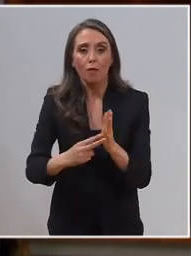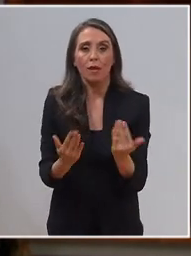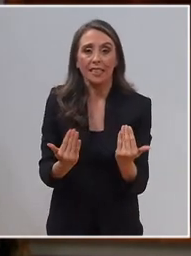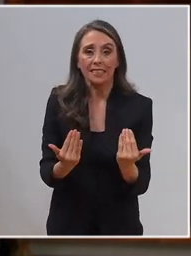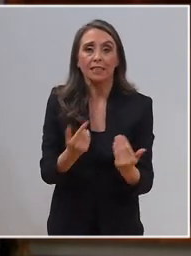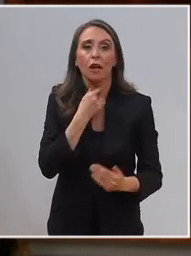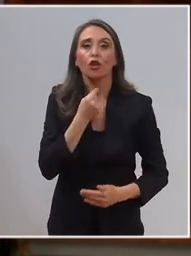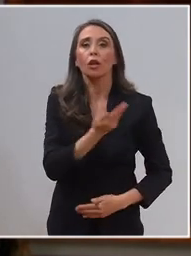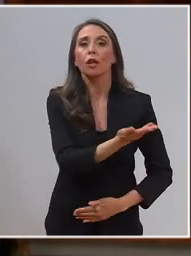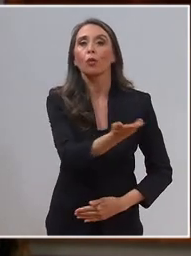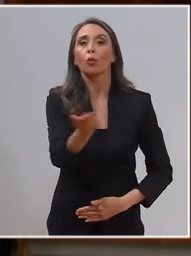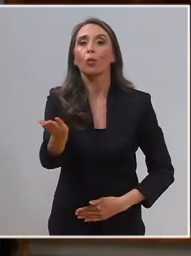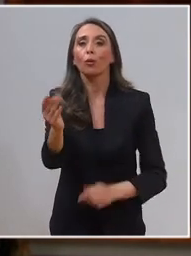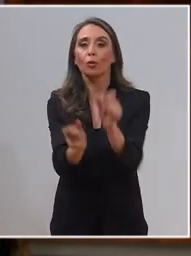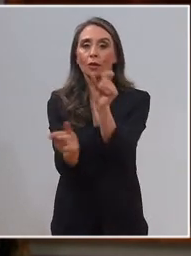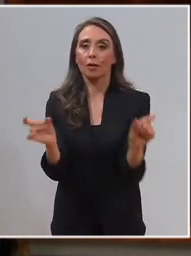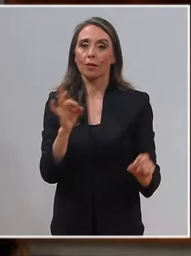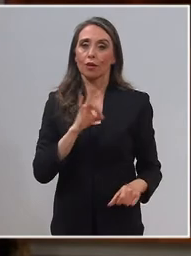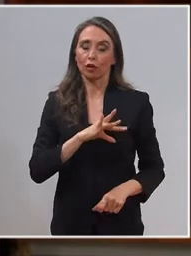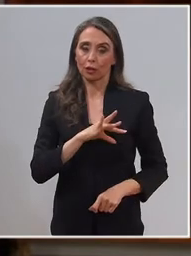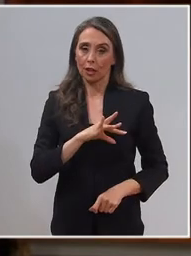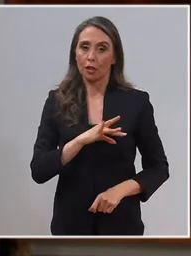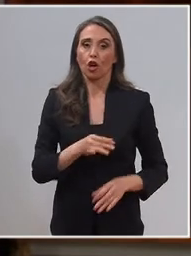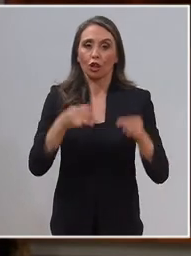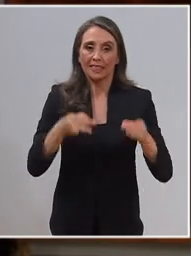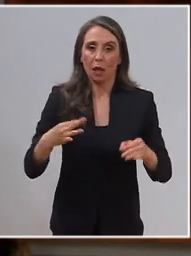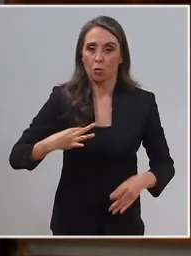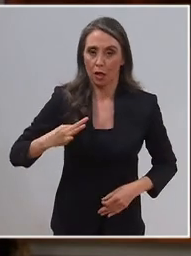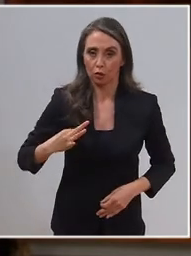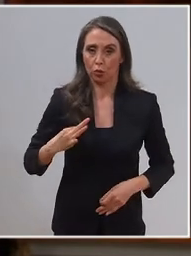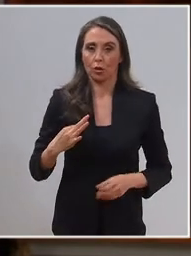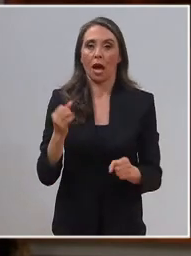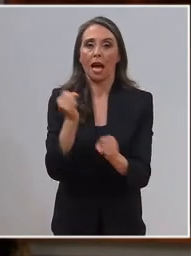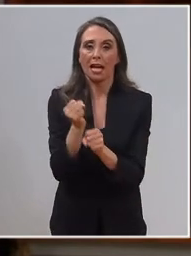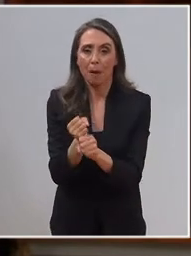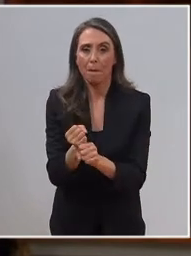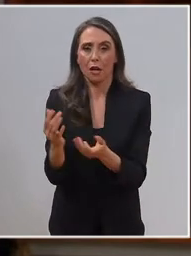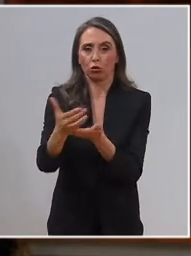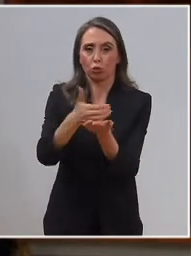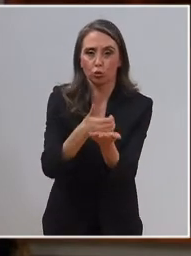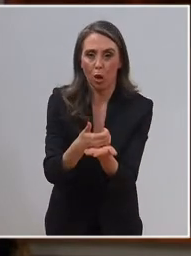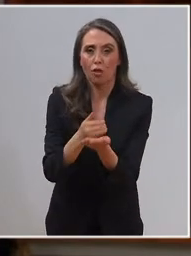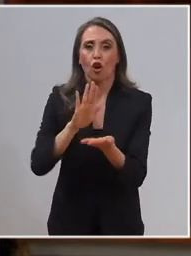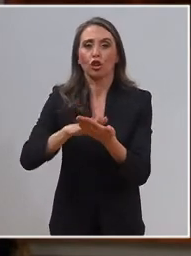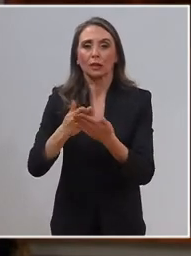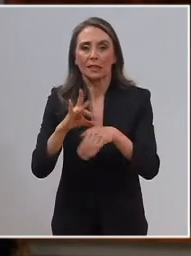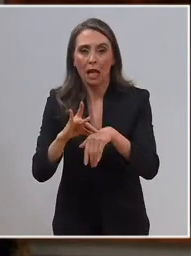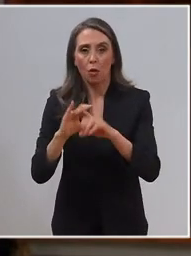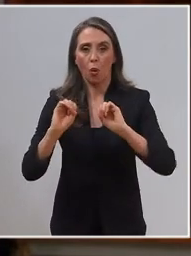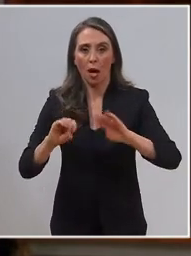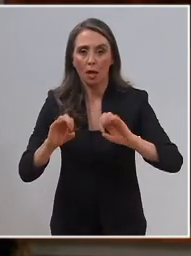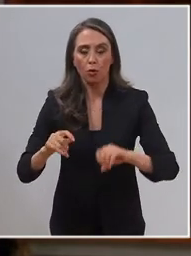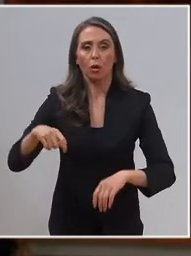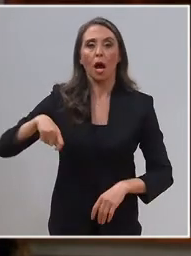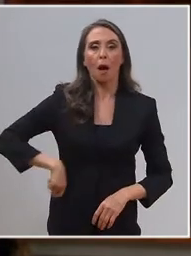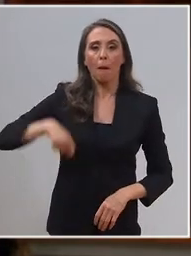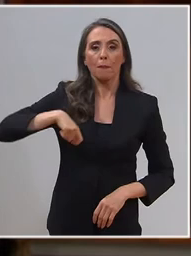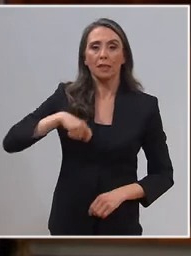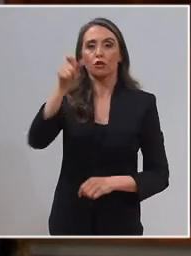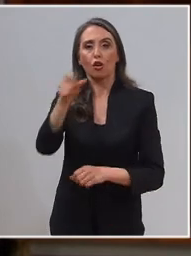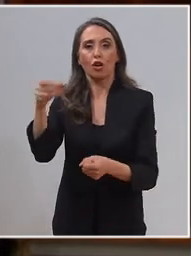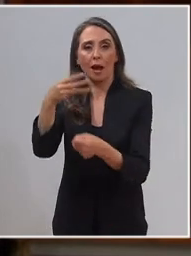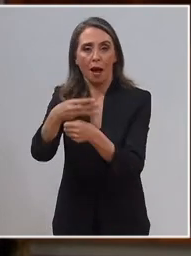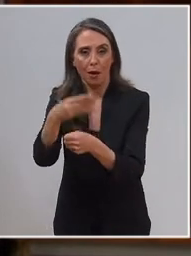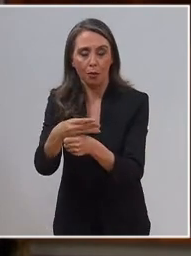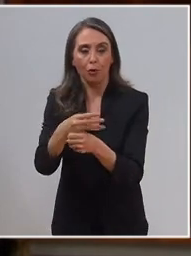anhelos de ustedes, los chilenos. Seguridad ciudadana, empleos y salarios, salud y educación, pensiones y adulto